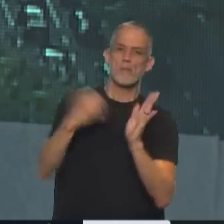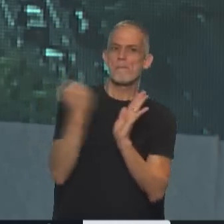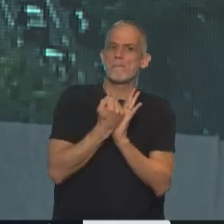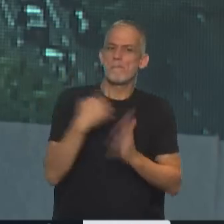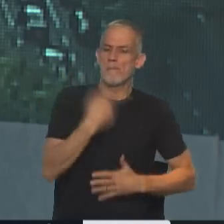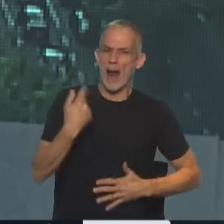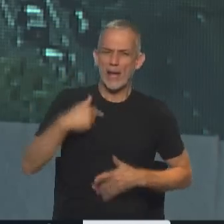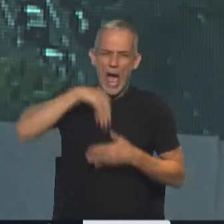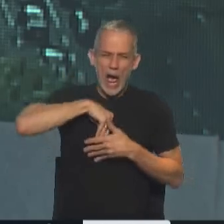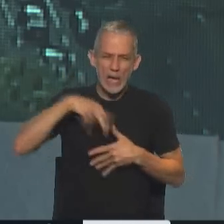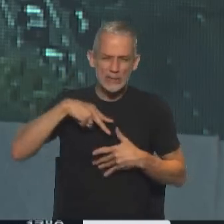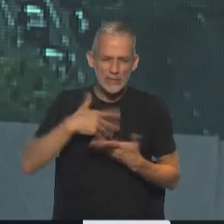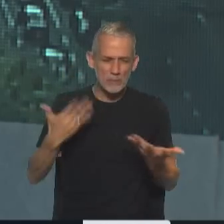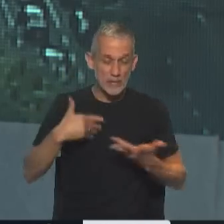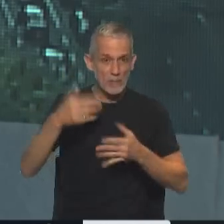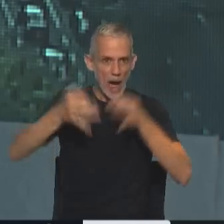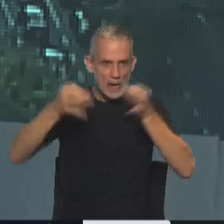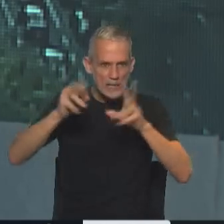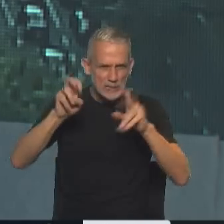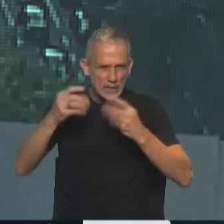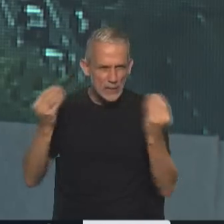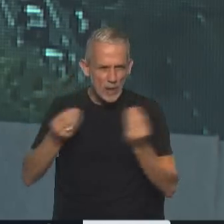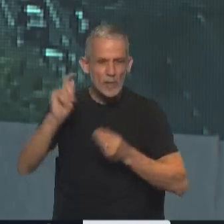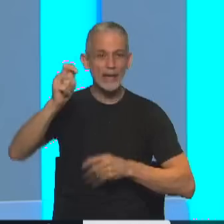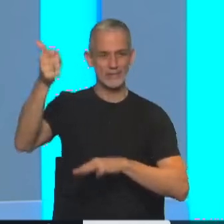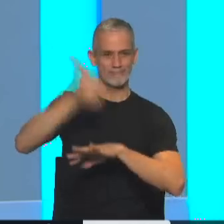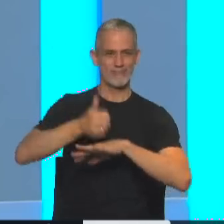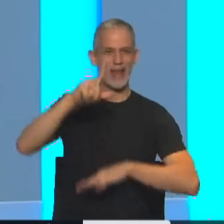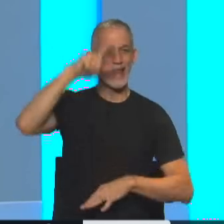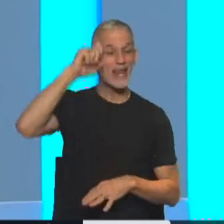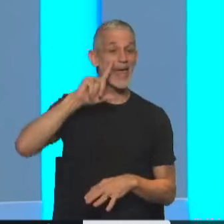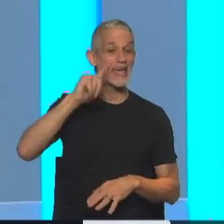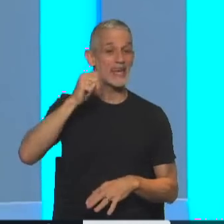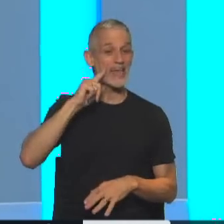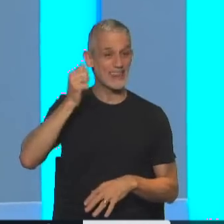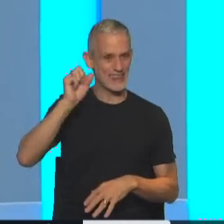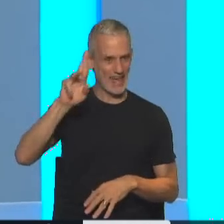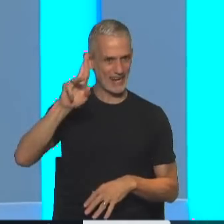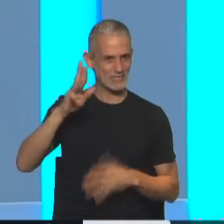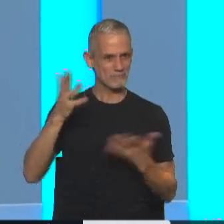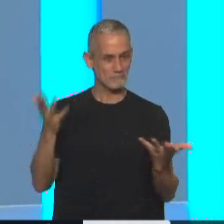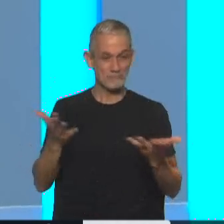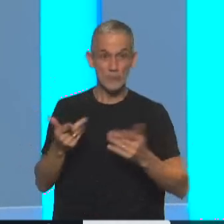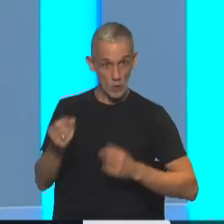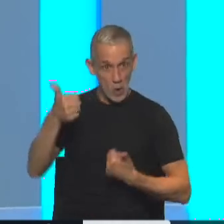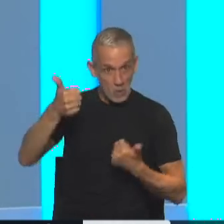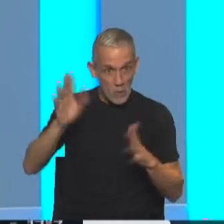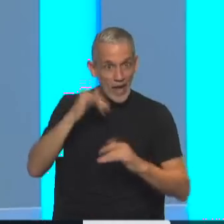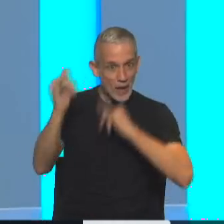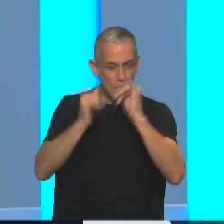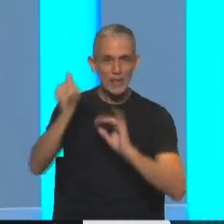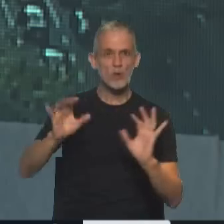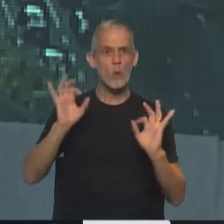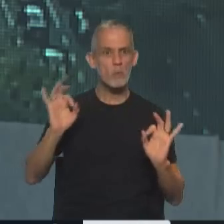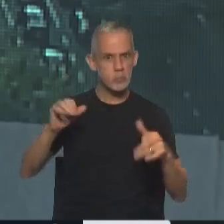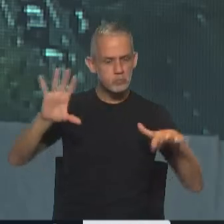en la intimidad. Para analizar este tema ya recibimos a Leila Aydar. ¿Cómo estás, Leila? Muy bien, y muy bien lo que dijiste. Exactamente eso,